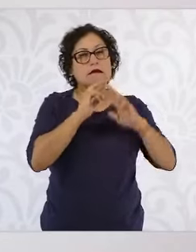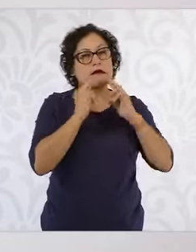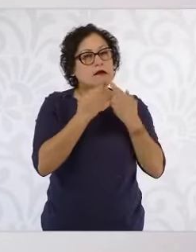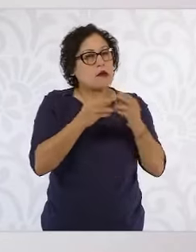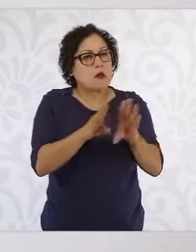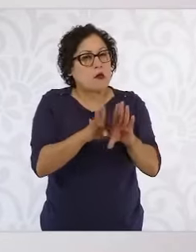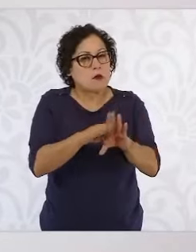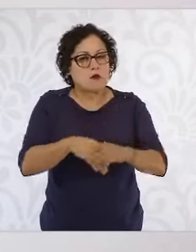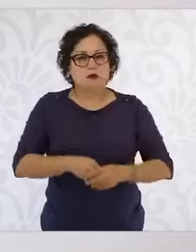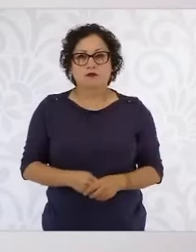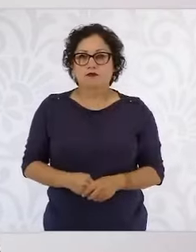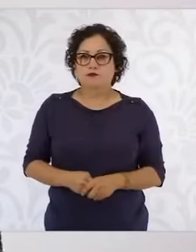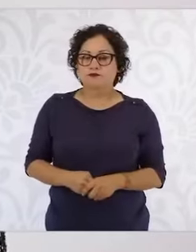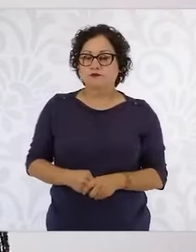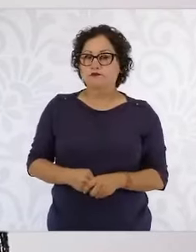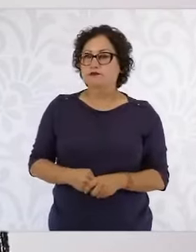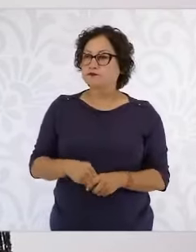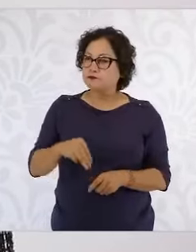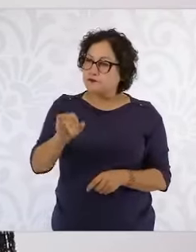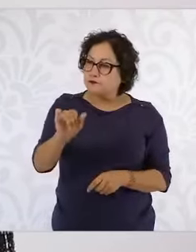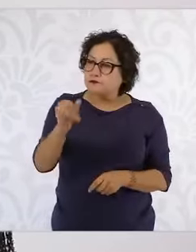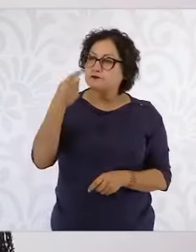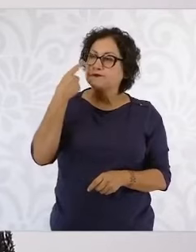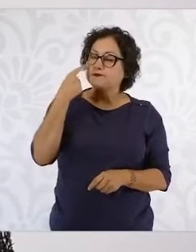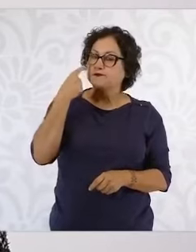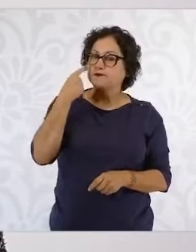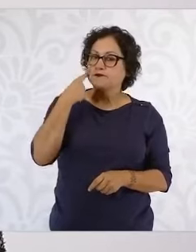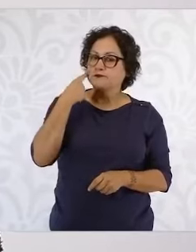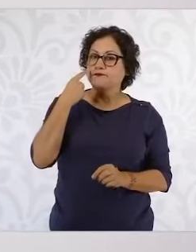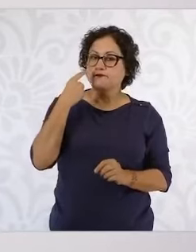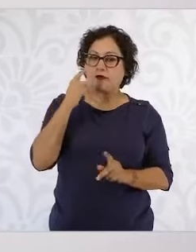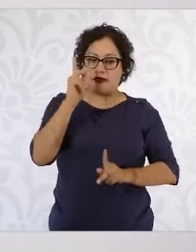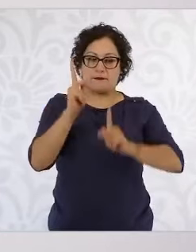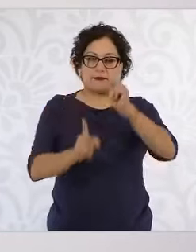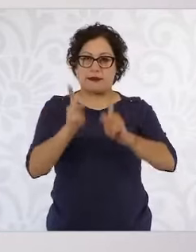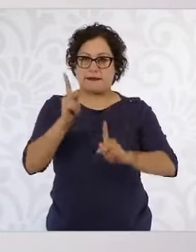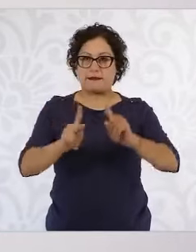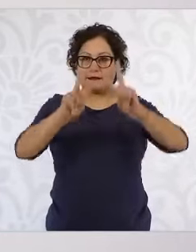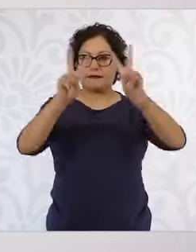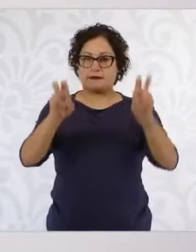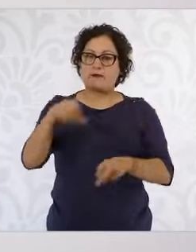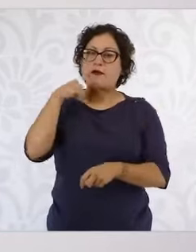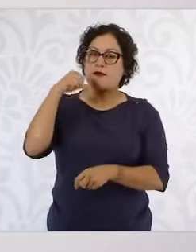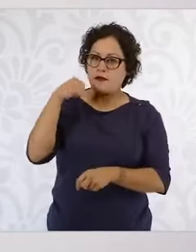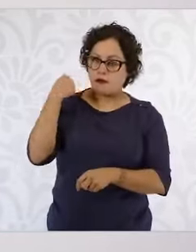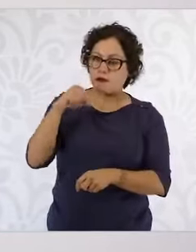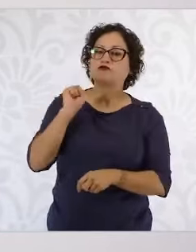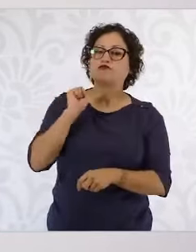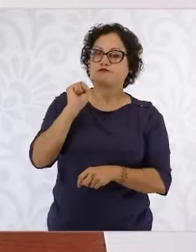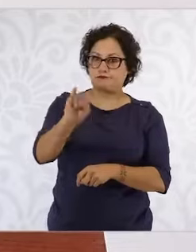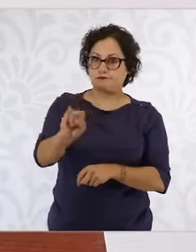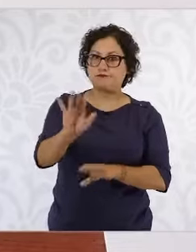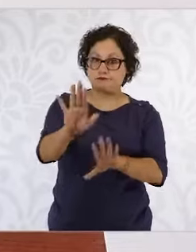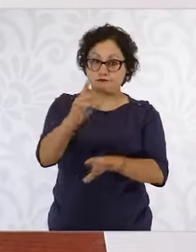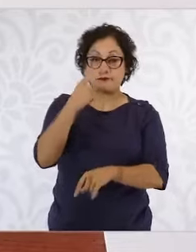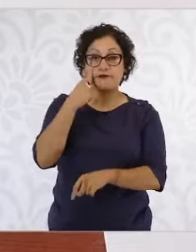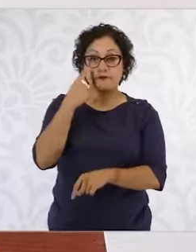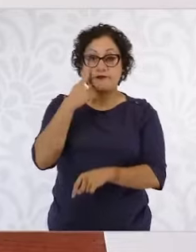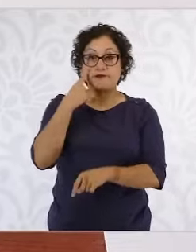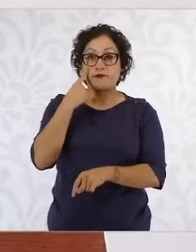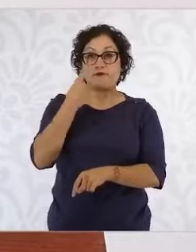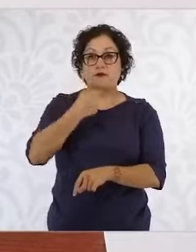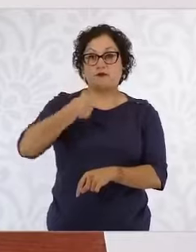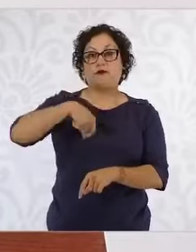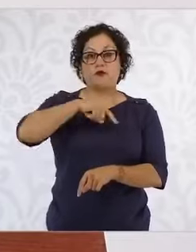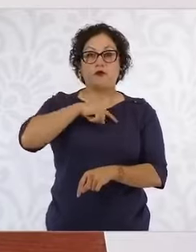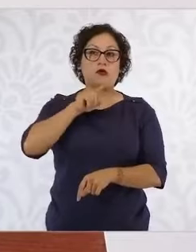Hablamos de Acapulco. Fíjense, la tarea que hemos hecho, que la presentamos